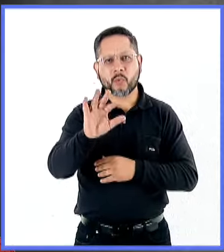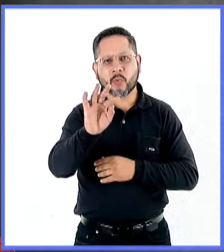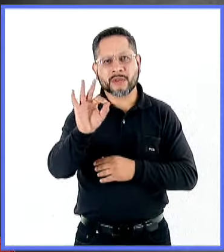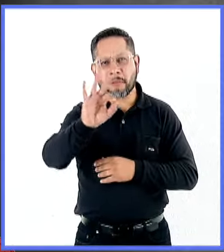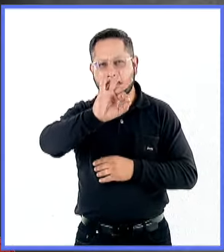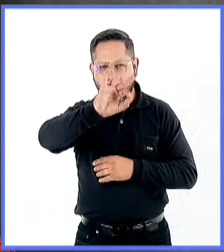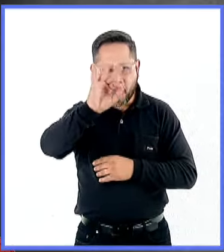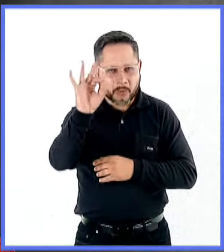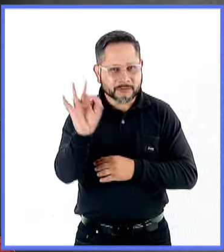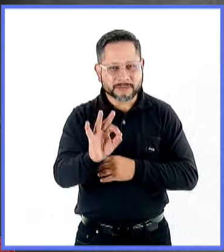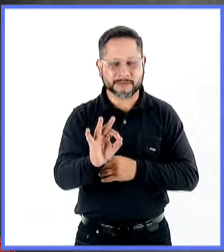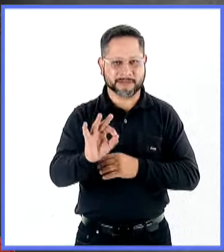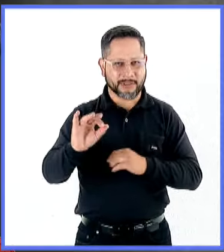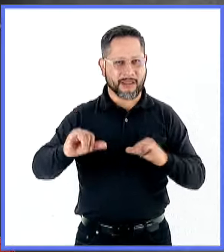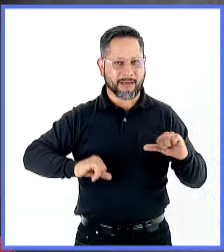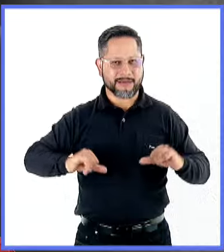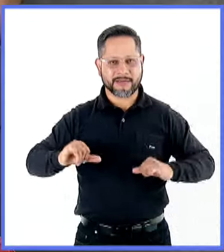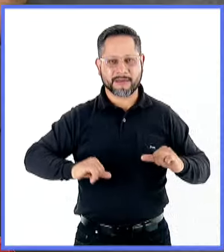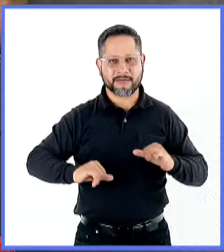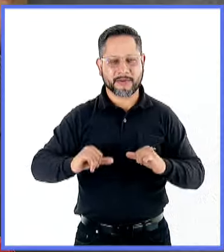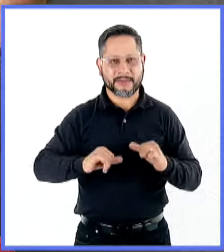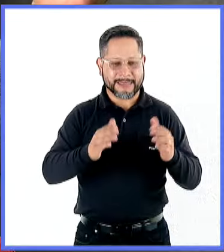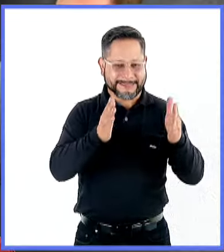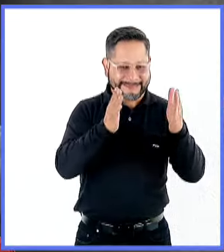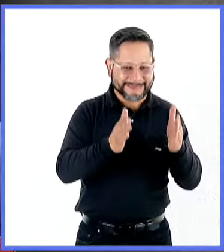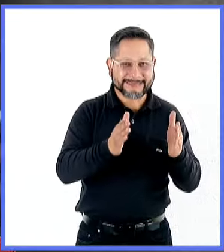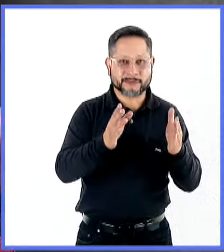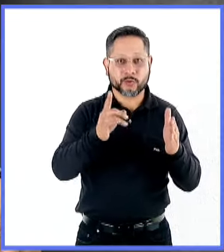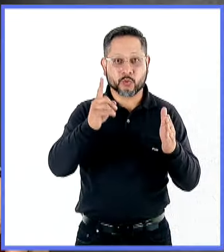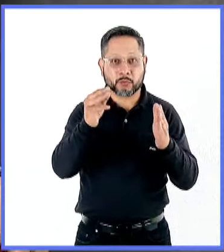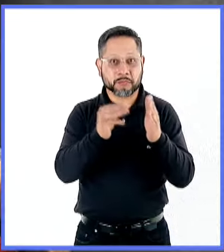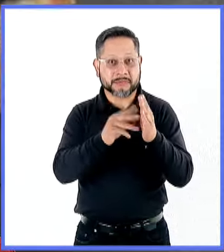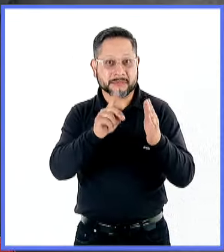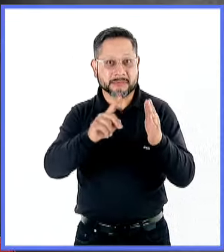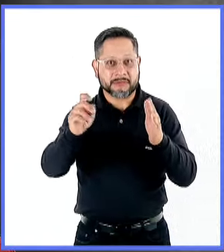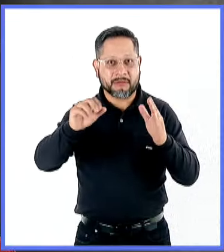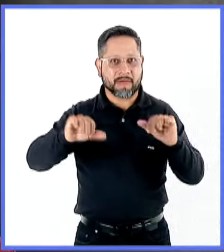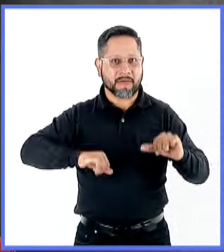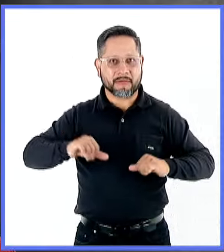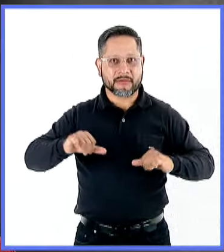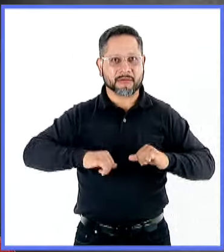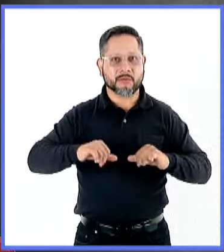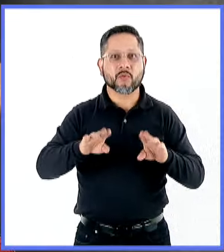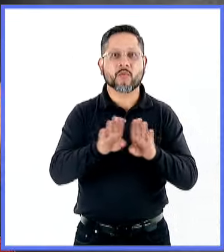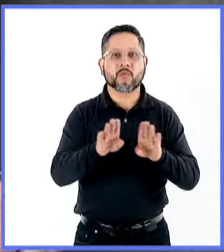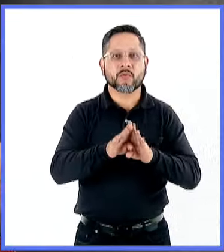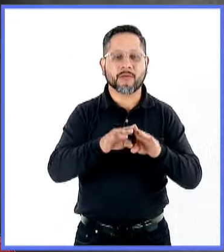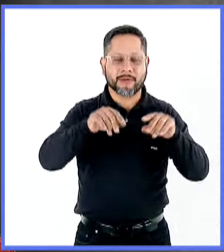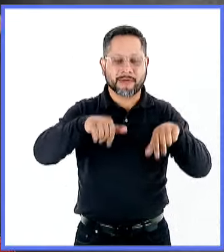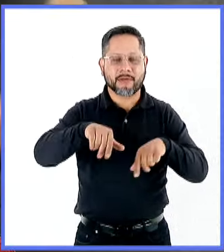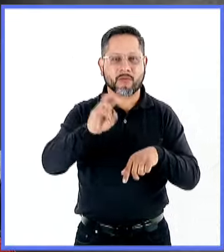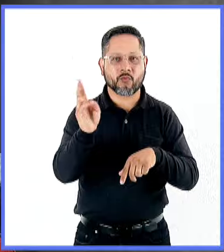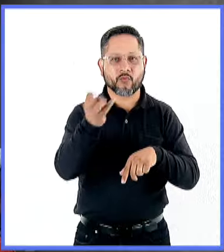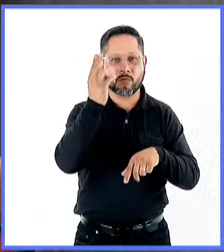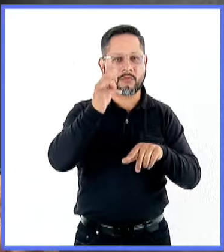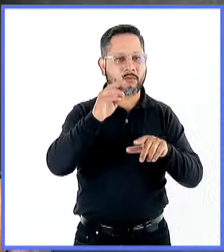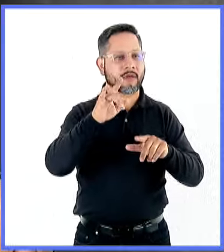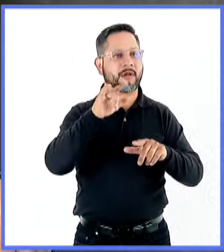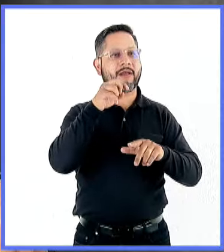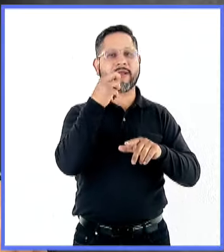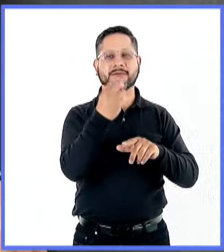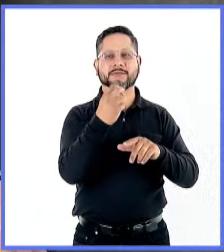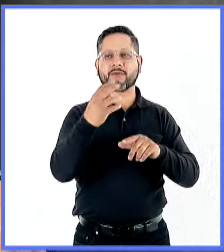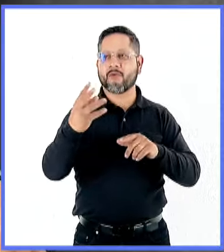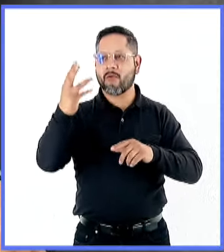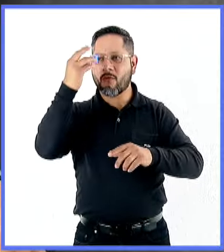% como es este año, de las más de 1,100 actividades que hay generadas por la universidad, en todas las áreas del